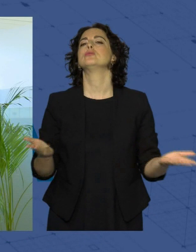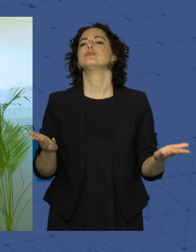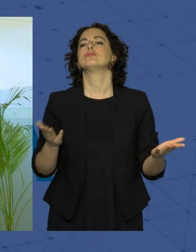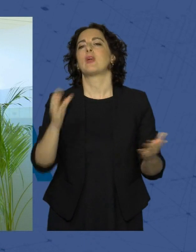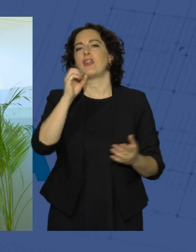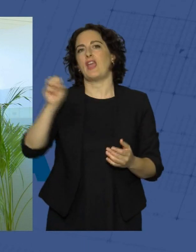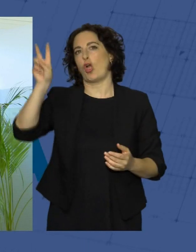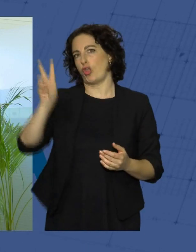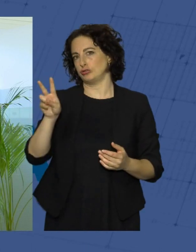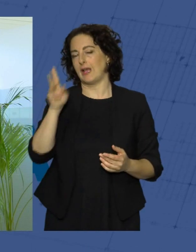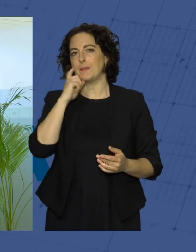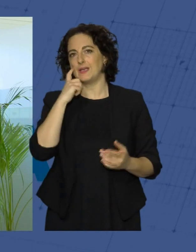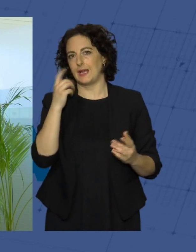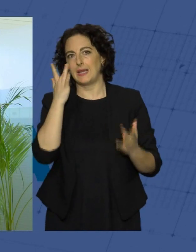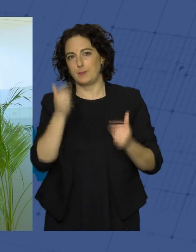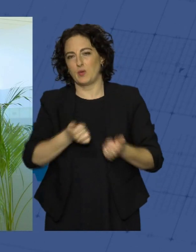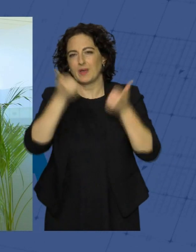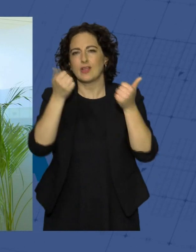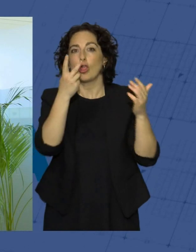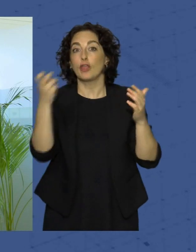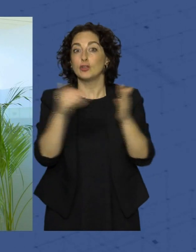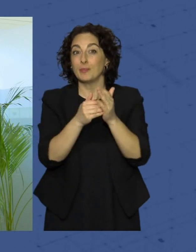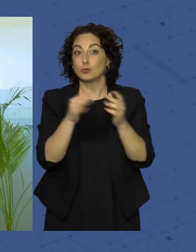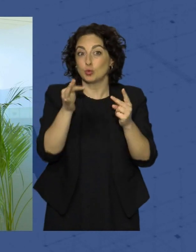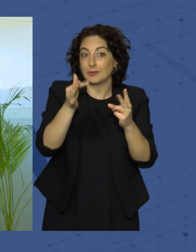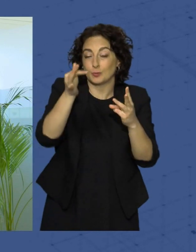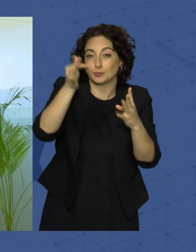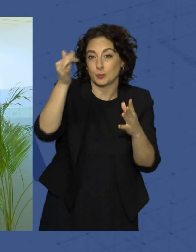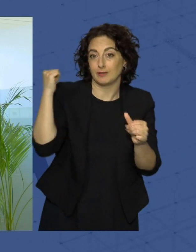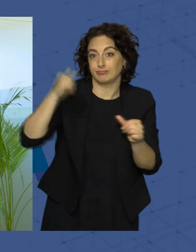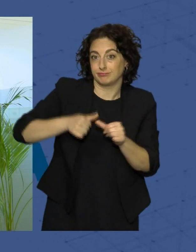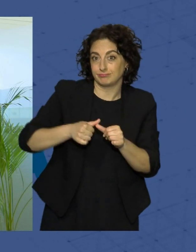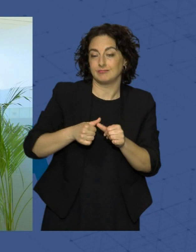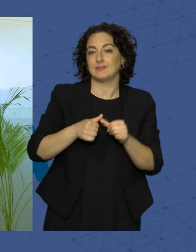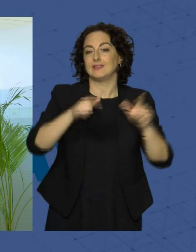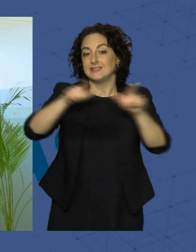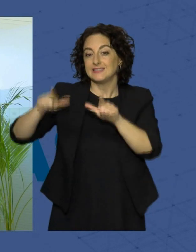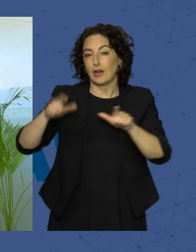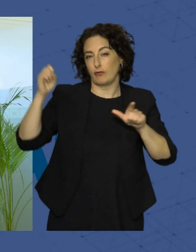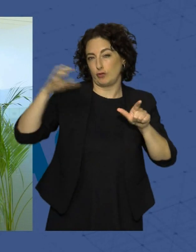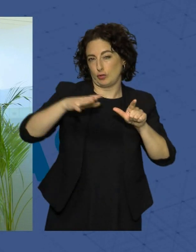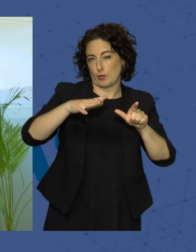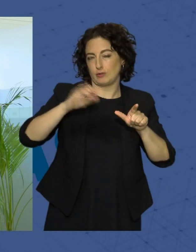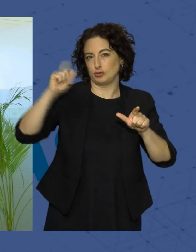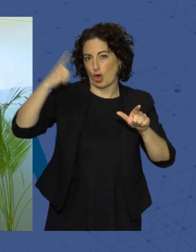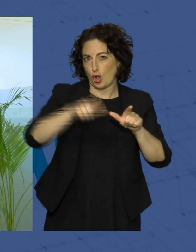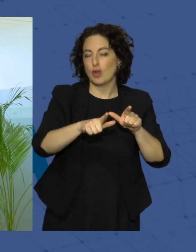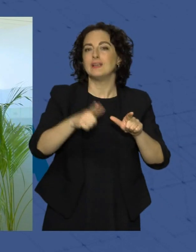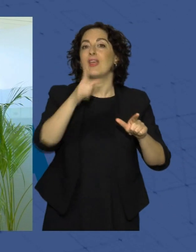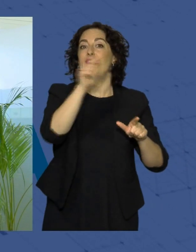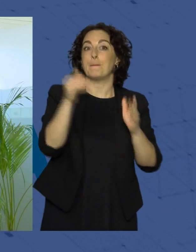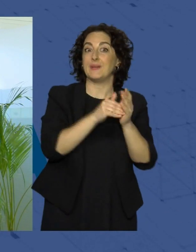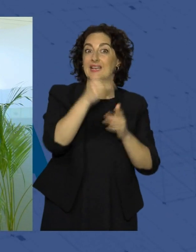y bueno, pues estos 200.000 se suman ya en cuanto a instalaciones fotovoltaicas a los 100.000 kilos que